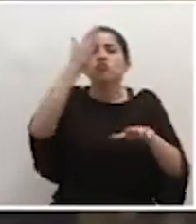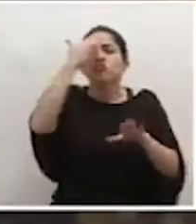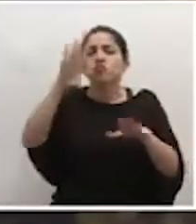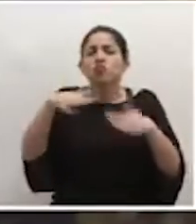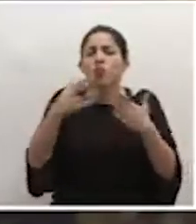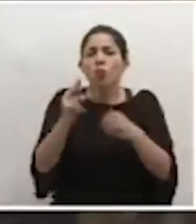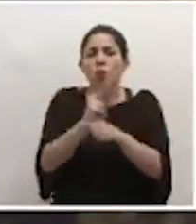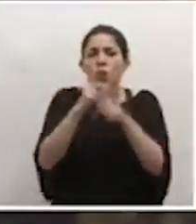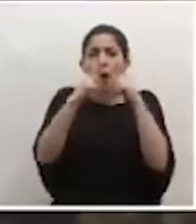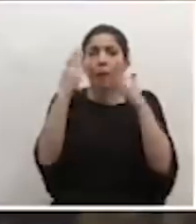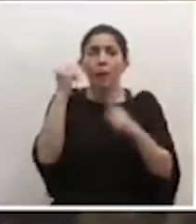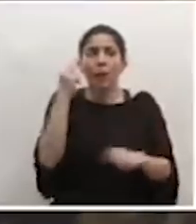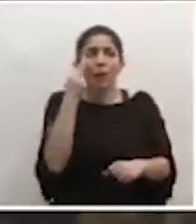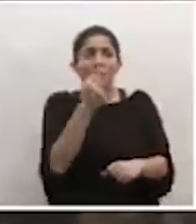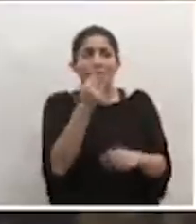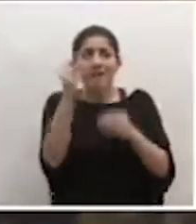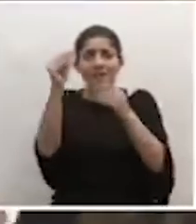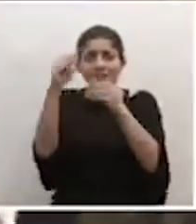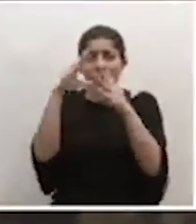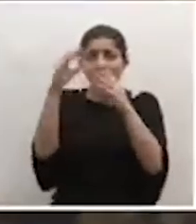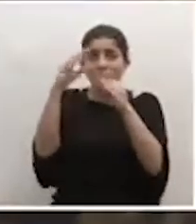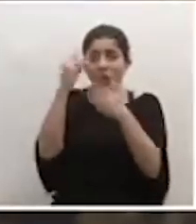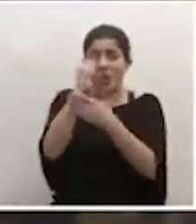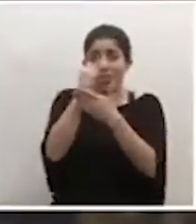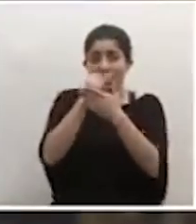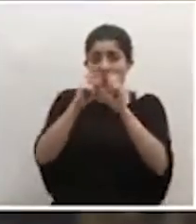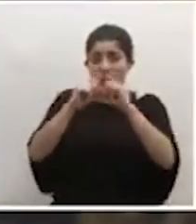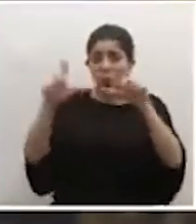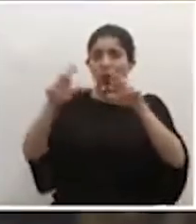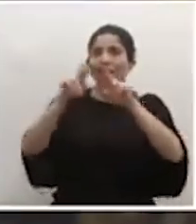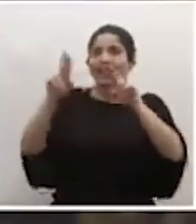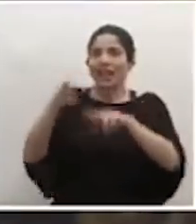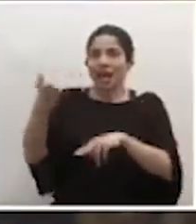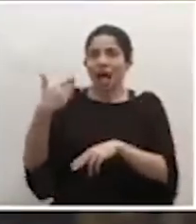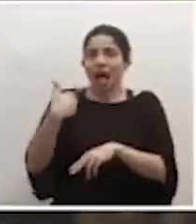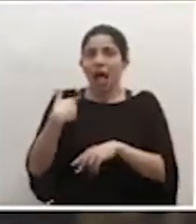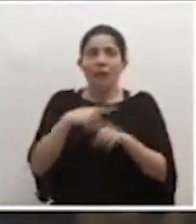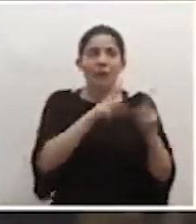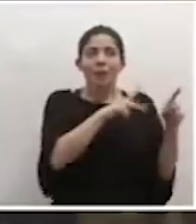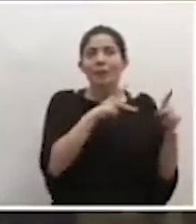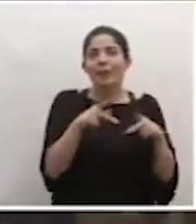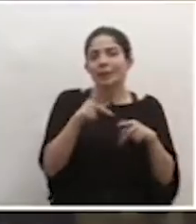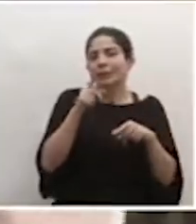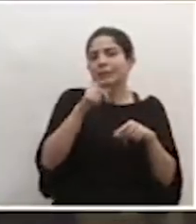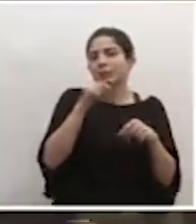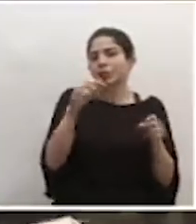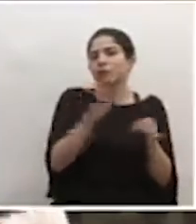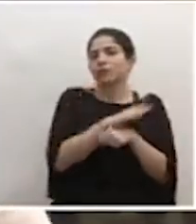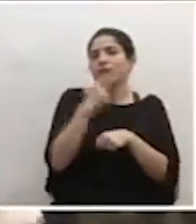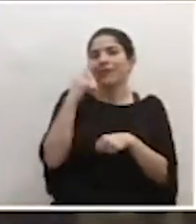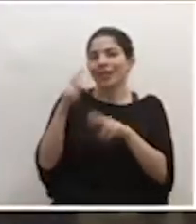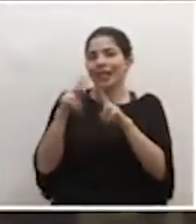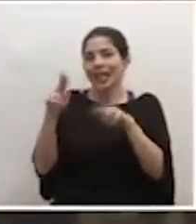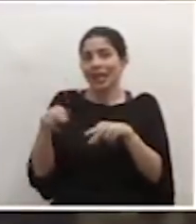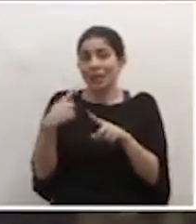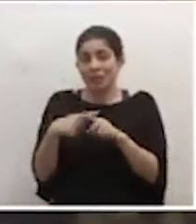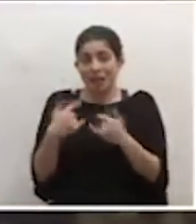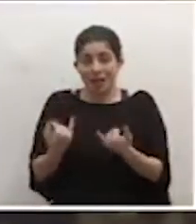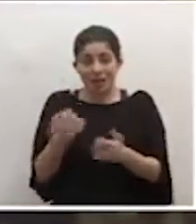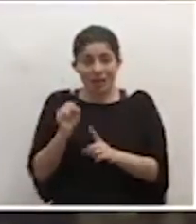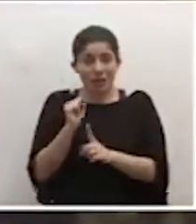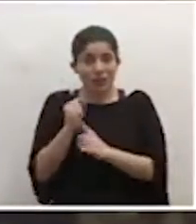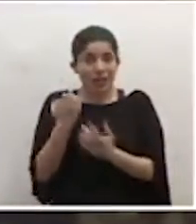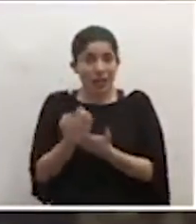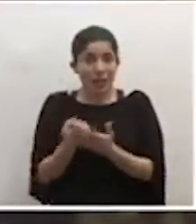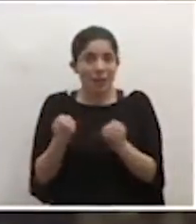porque realmente hemos visto esas informaciones o infografías en internet, pero no todo el mundo tiene acceso a él y además en estas condiciones económicas, pues también es un